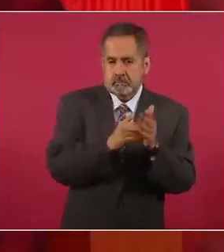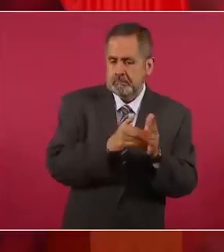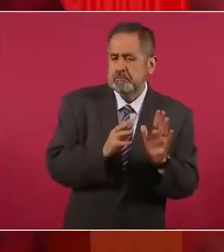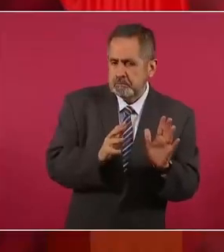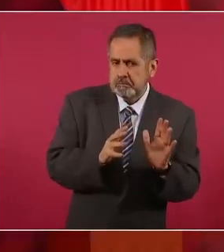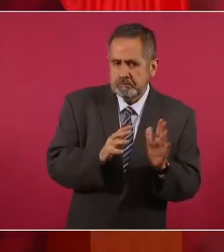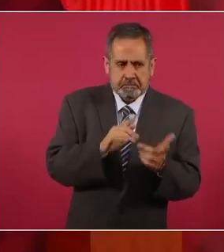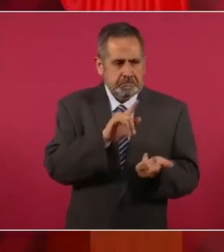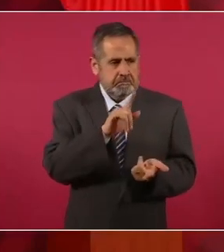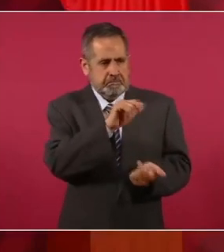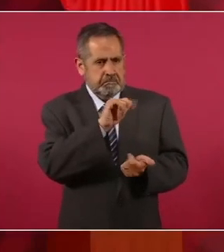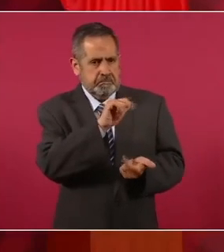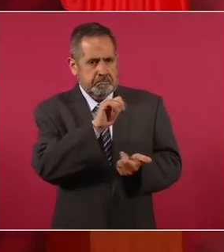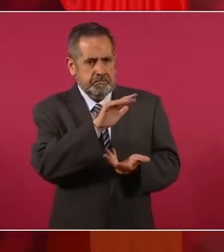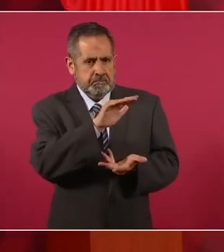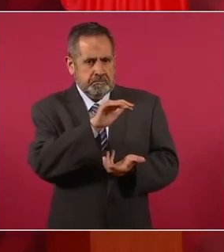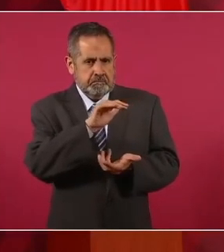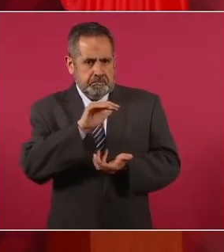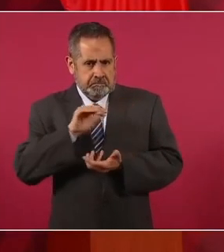recaudados